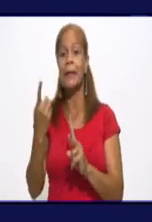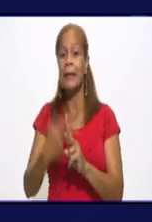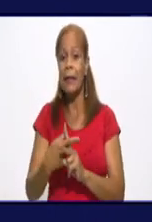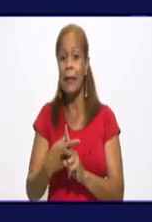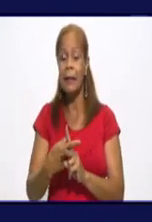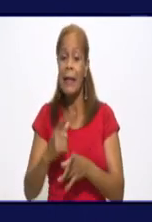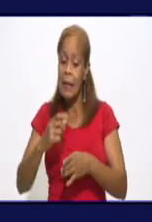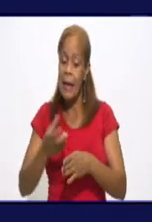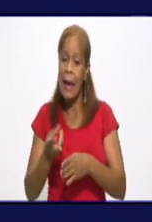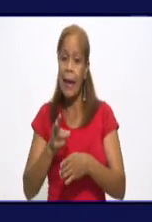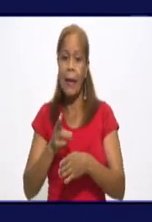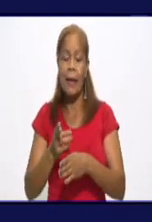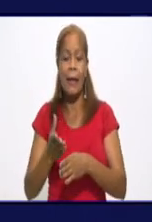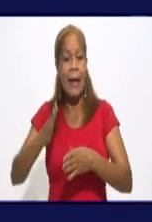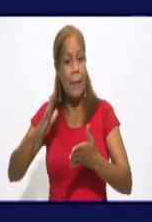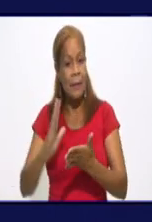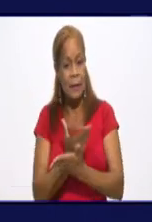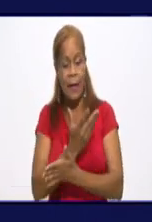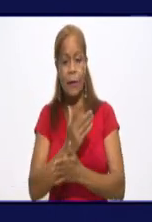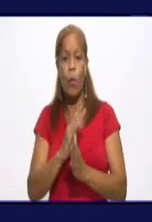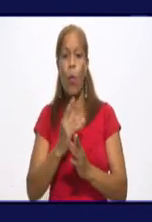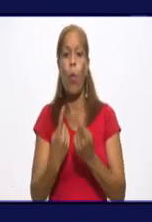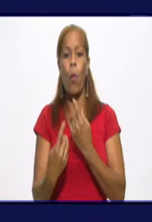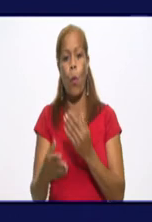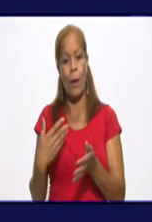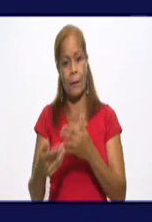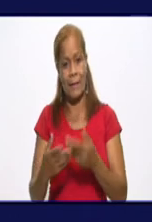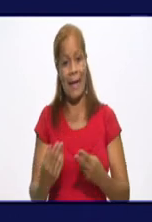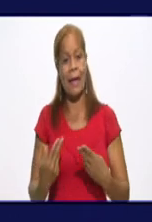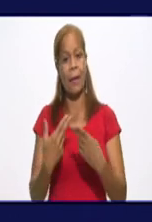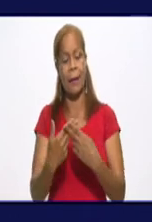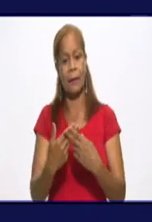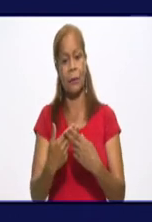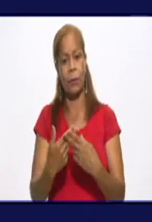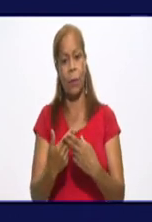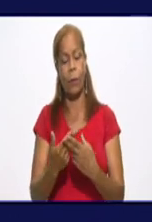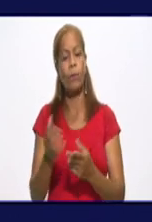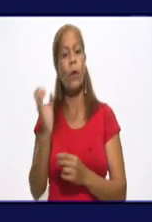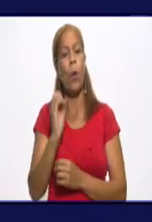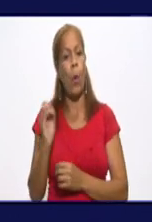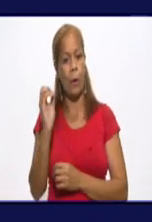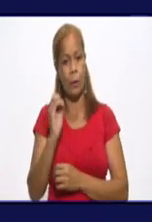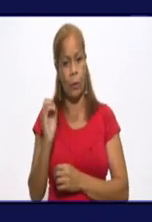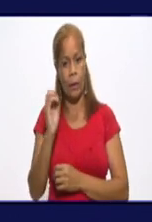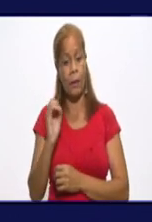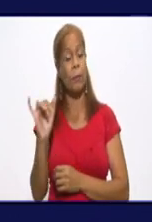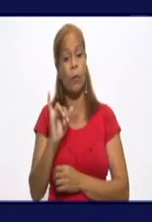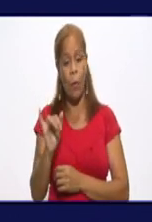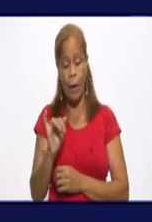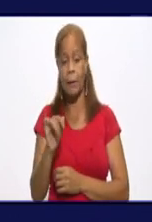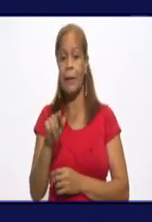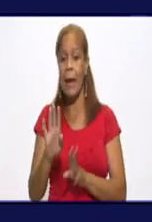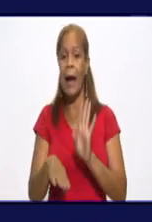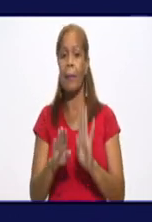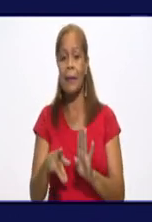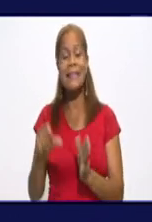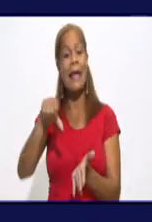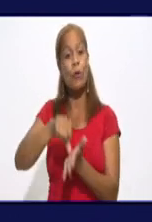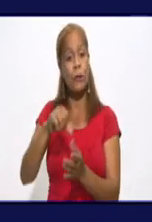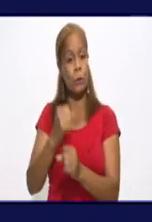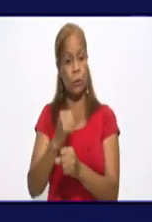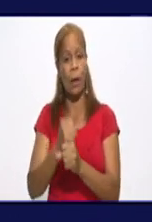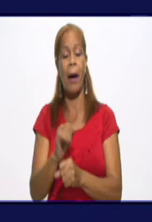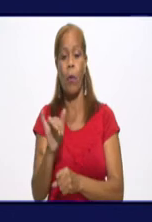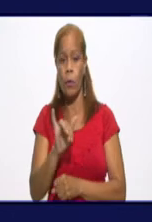que nos pone en condiciones muy complejas a cualquier provincia, como ya ha ocurrido en algunas de las que ya